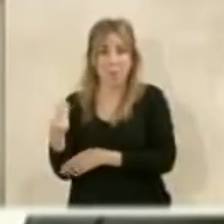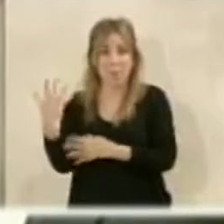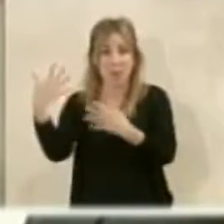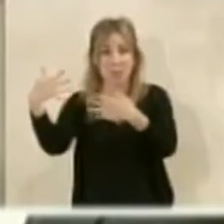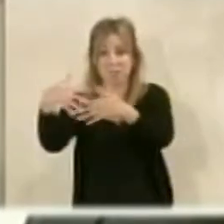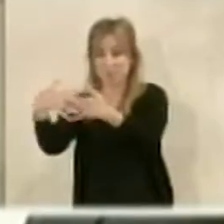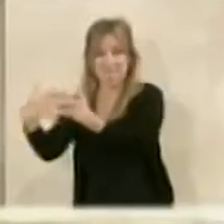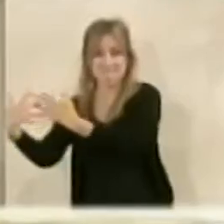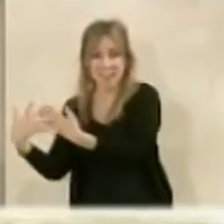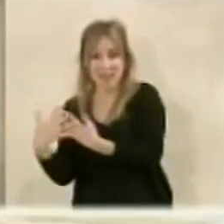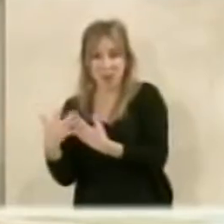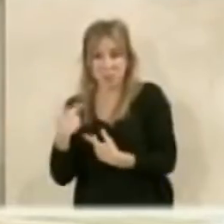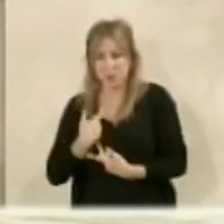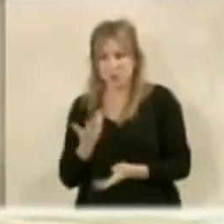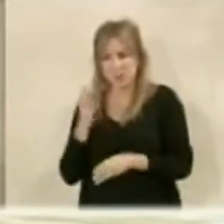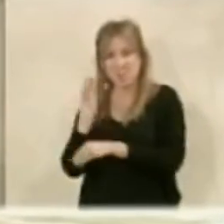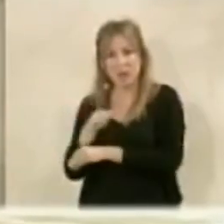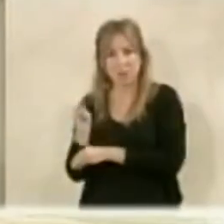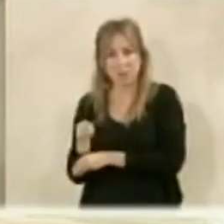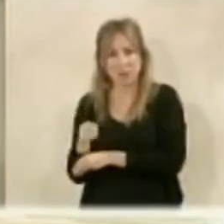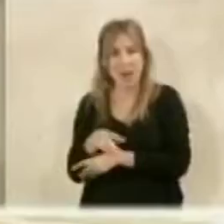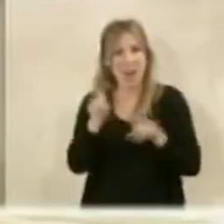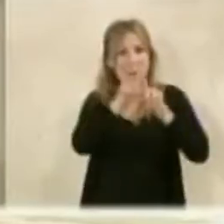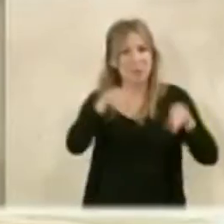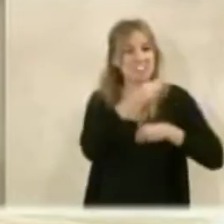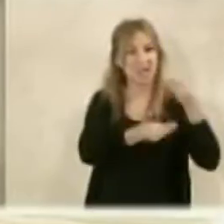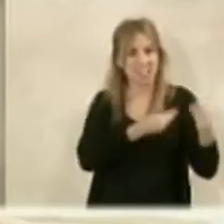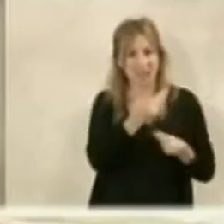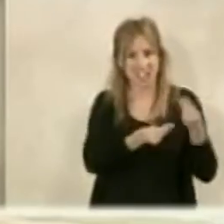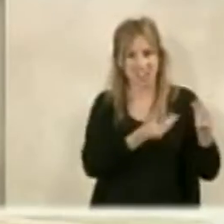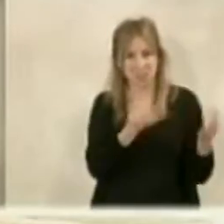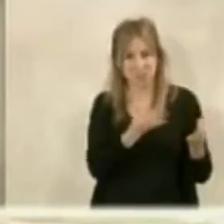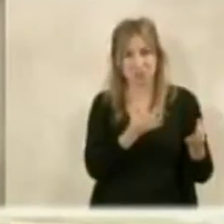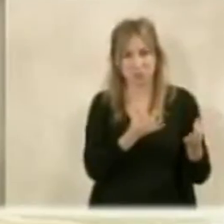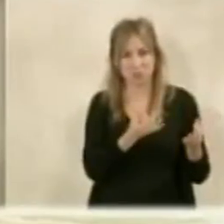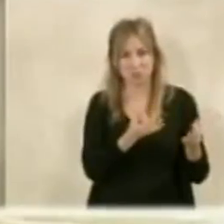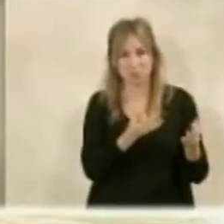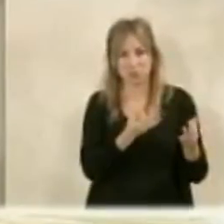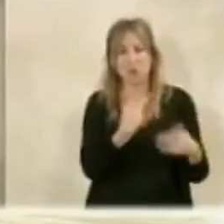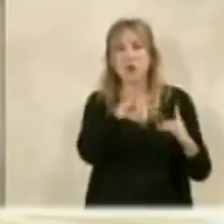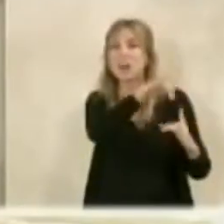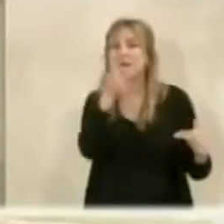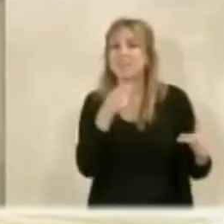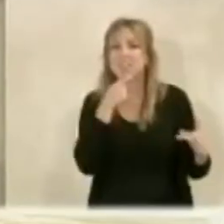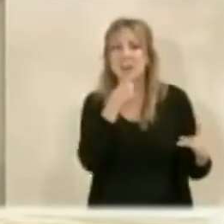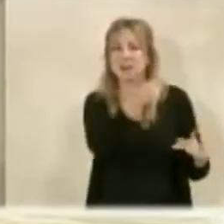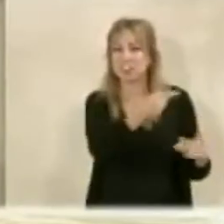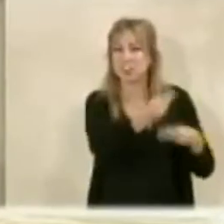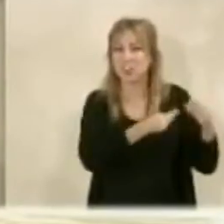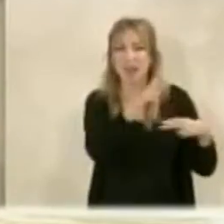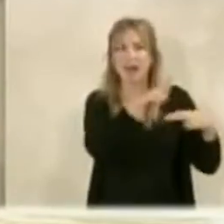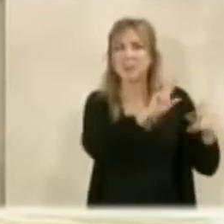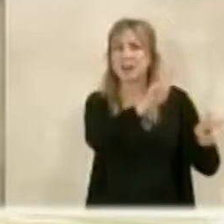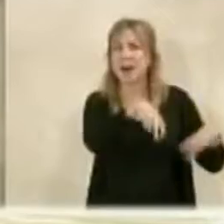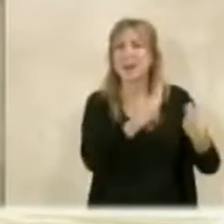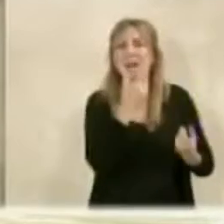más. Eso es preservarlas. Lo que ha hecho ahora mismo la autoridad portuaria con el cable inglés. Todavía nadie ha dicho quién va a arreglar